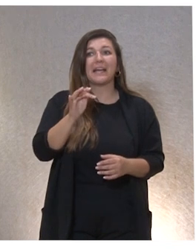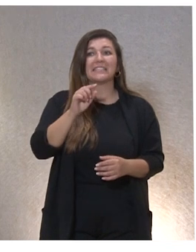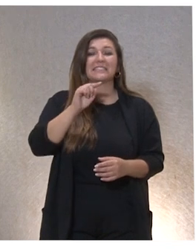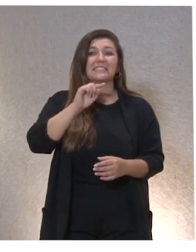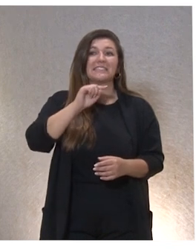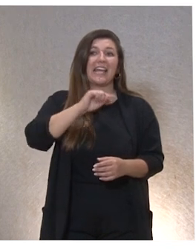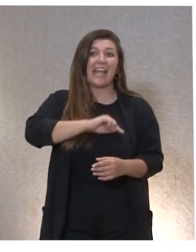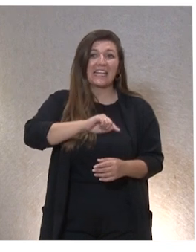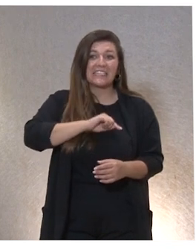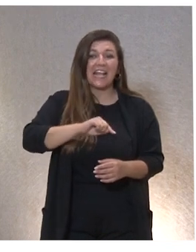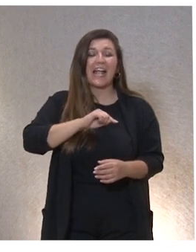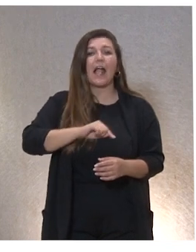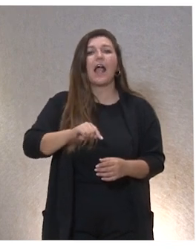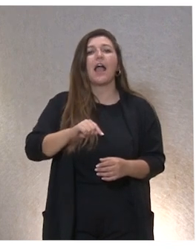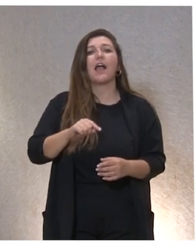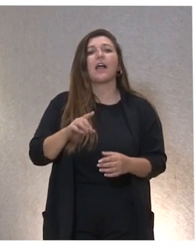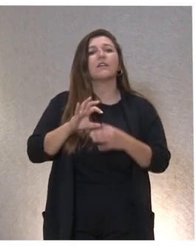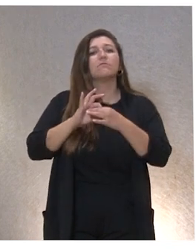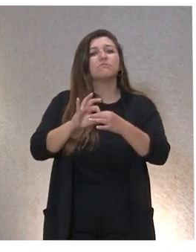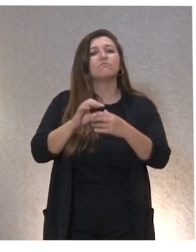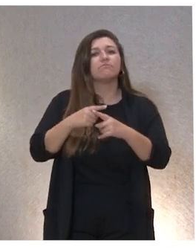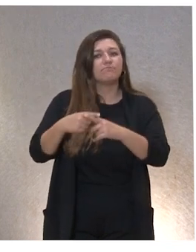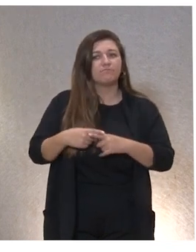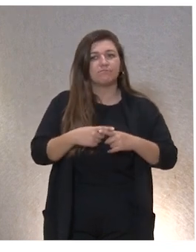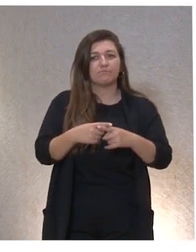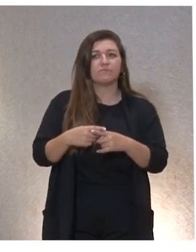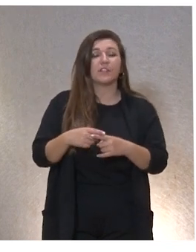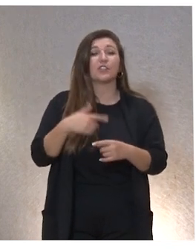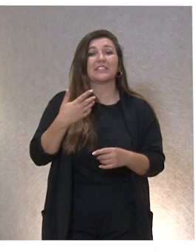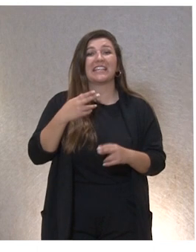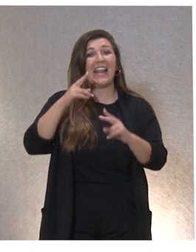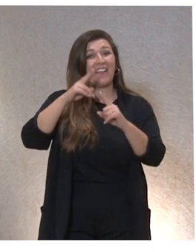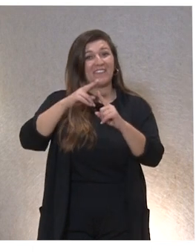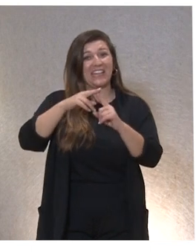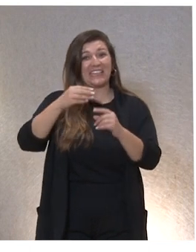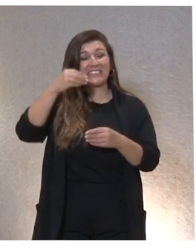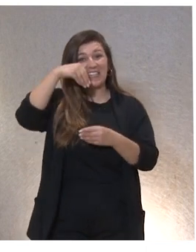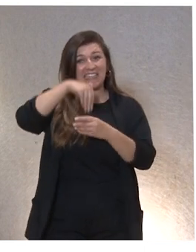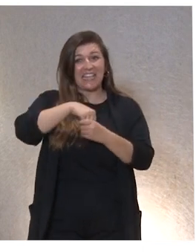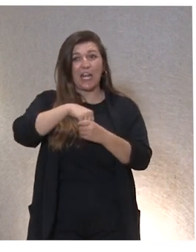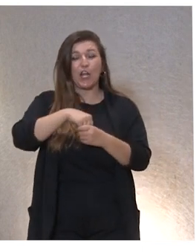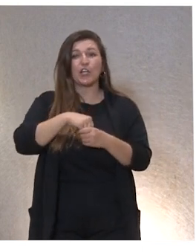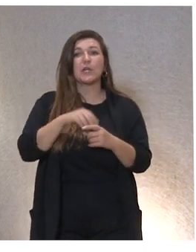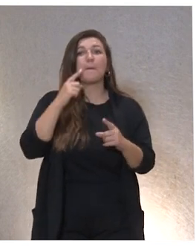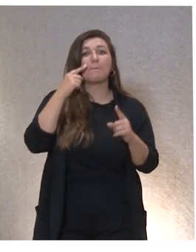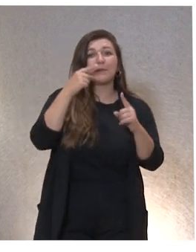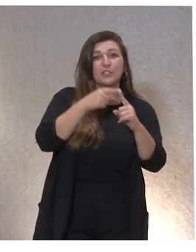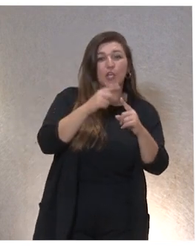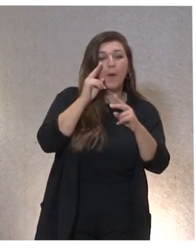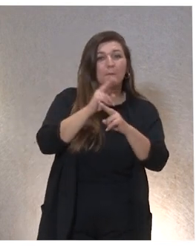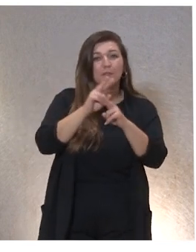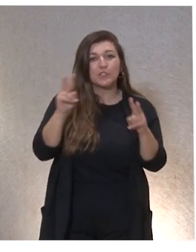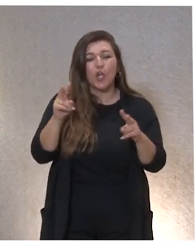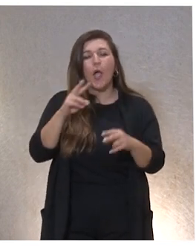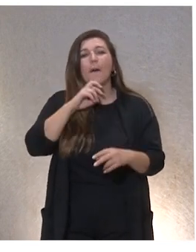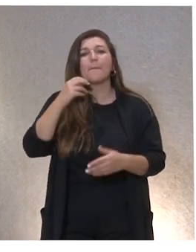interdependencia en cuanto a referentes internos tenemos la misión la visión y los valores de plena inclusión